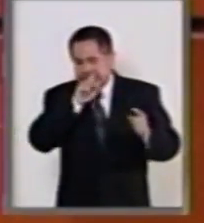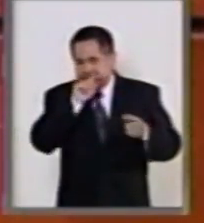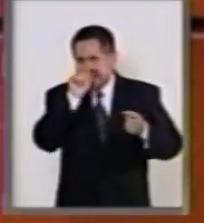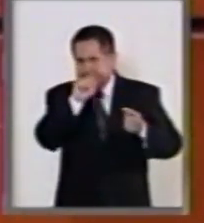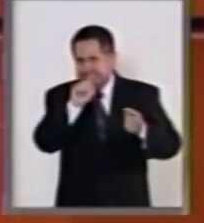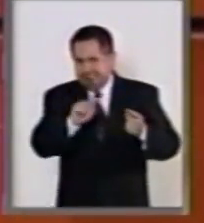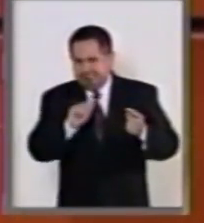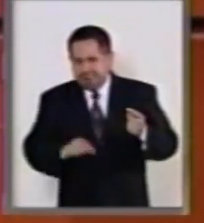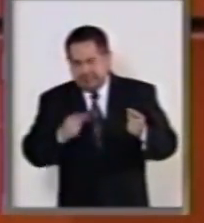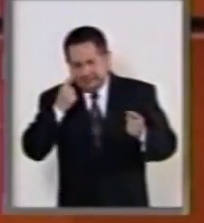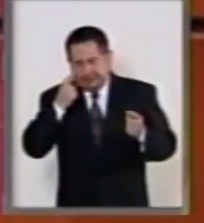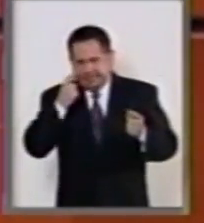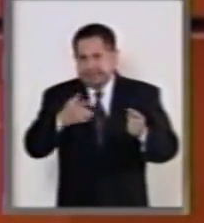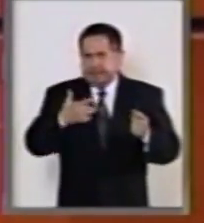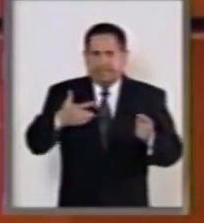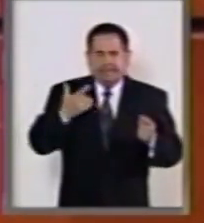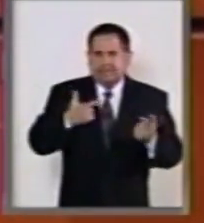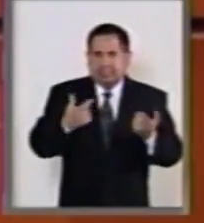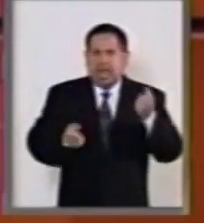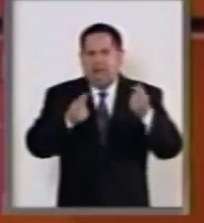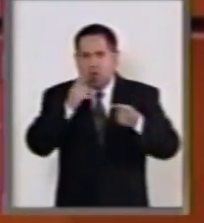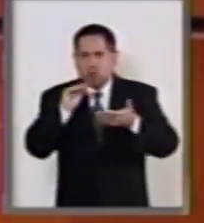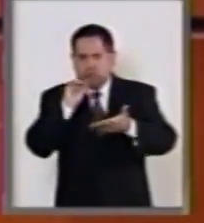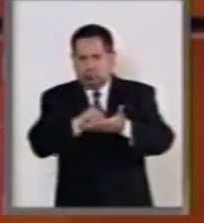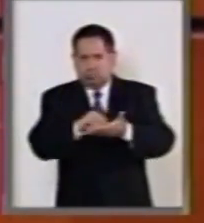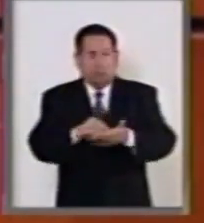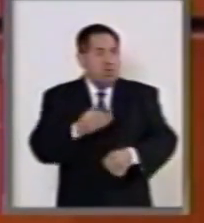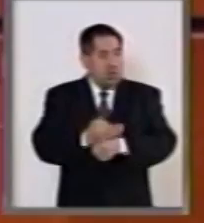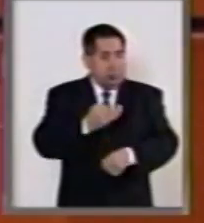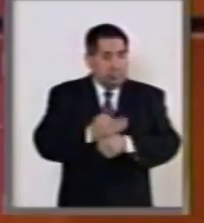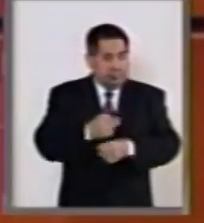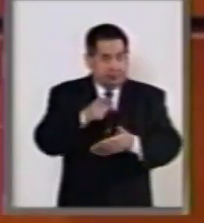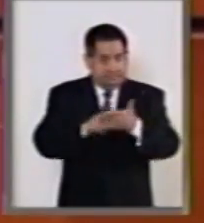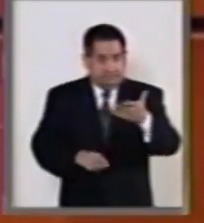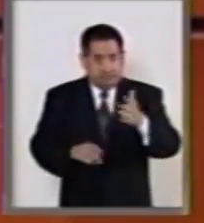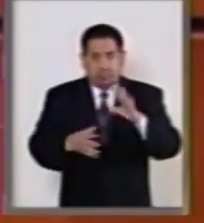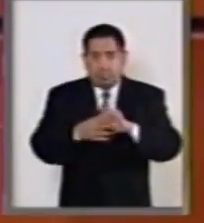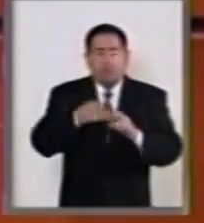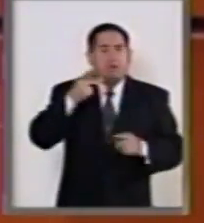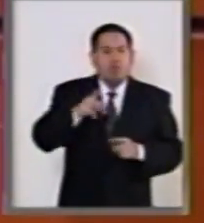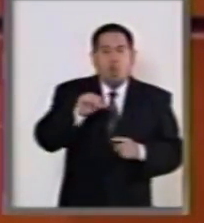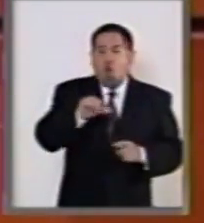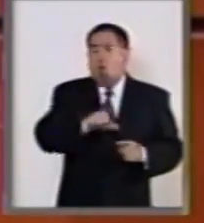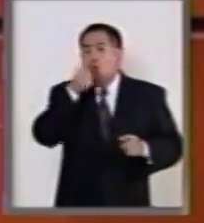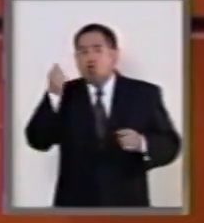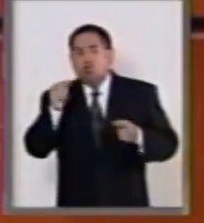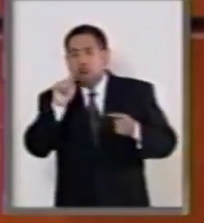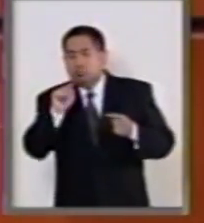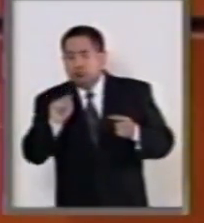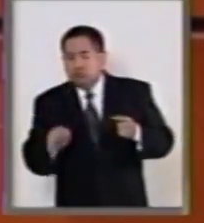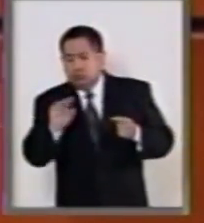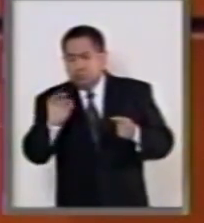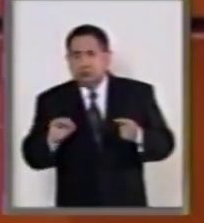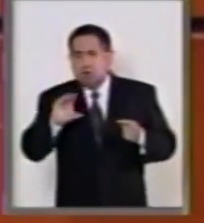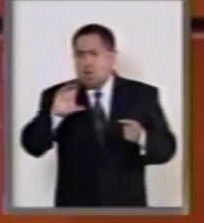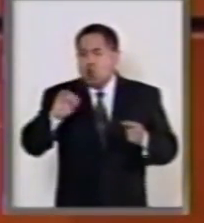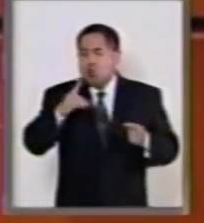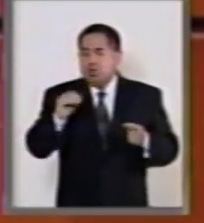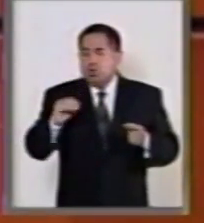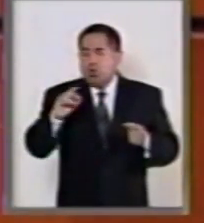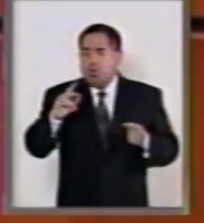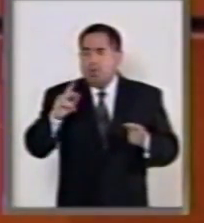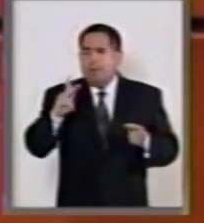artículos incluidos en esta minuta, pero otros más que están en el Código Nacional de